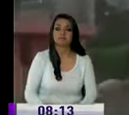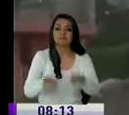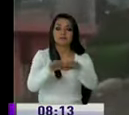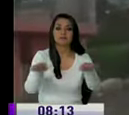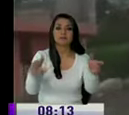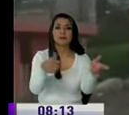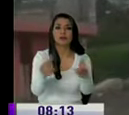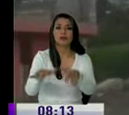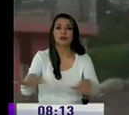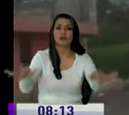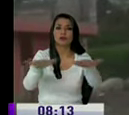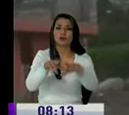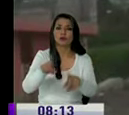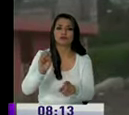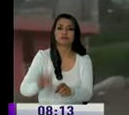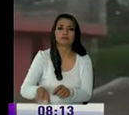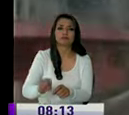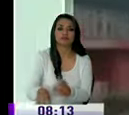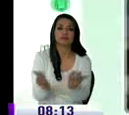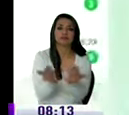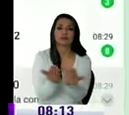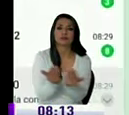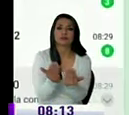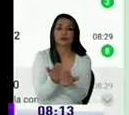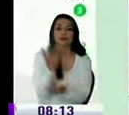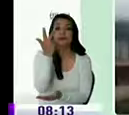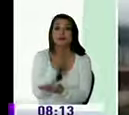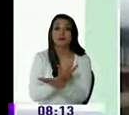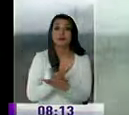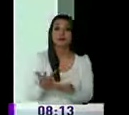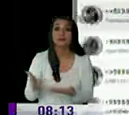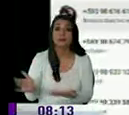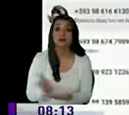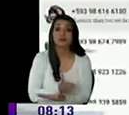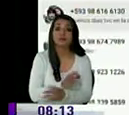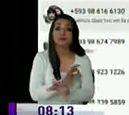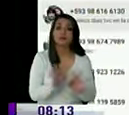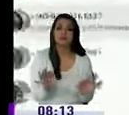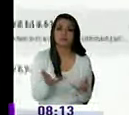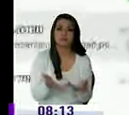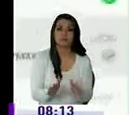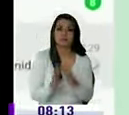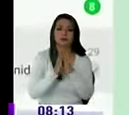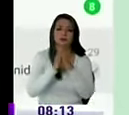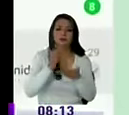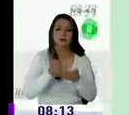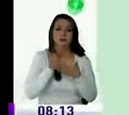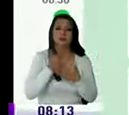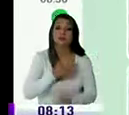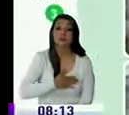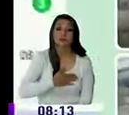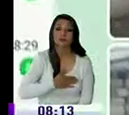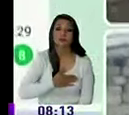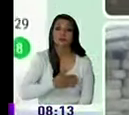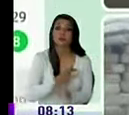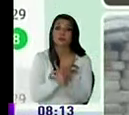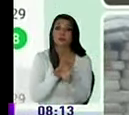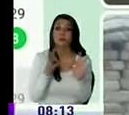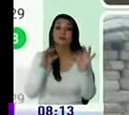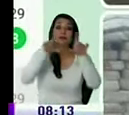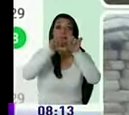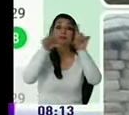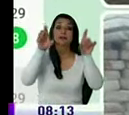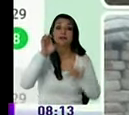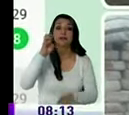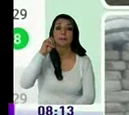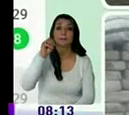y ahí está la basura tres semanas dicen ellos que no ha pasado ahí pedimos ayuda respectiva a Emaseo